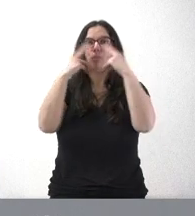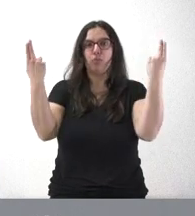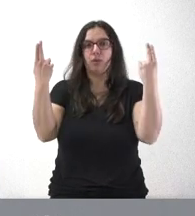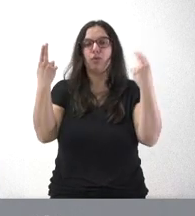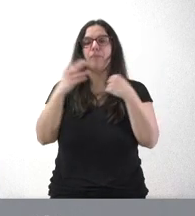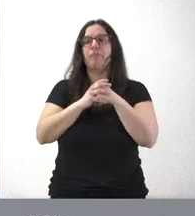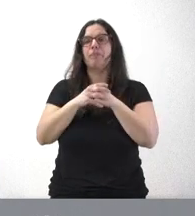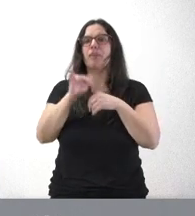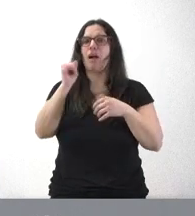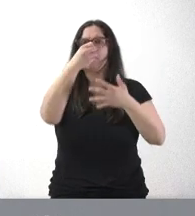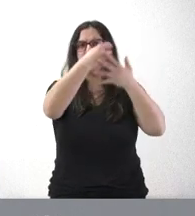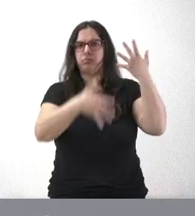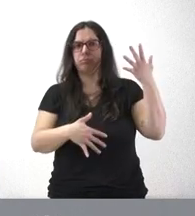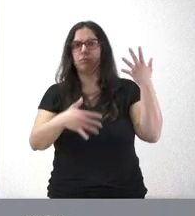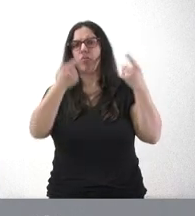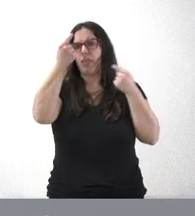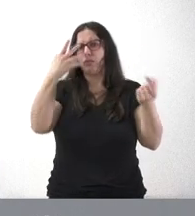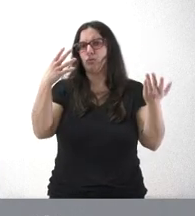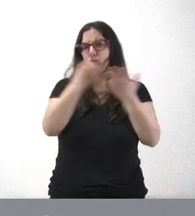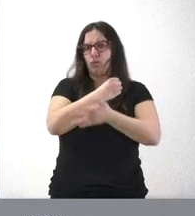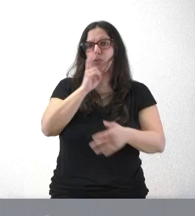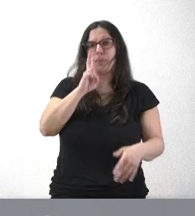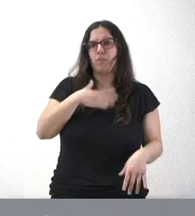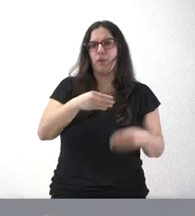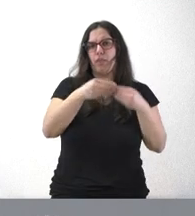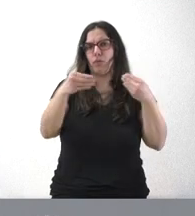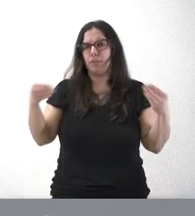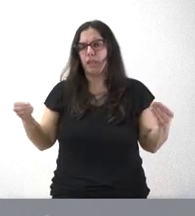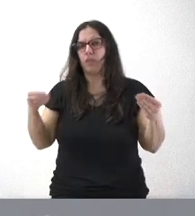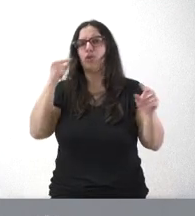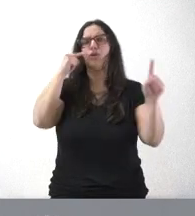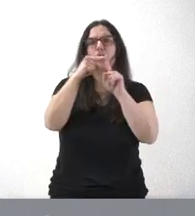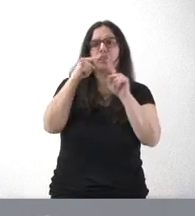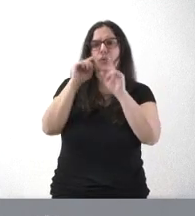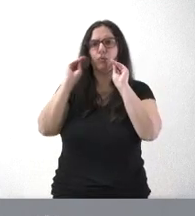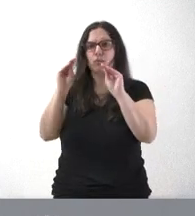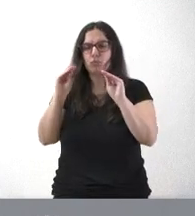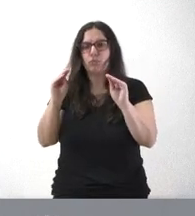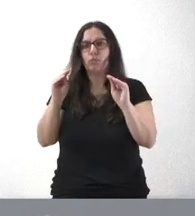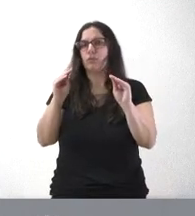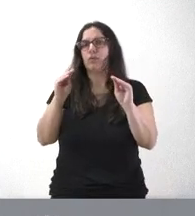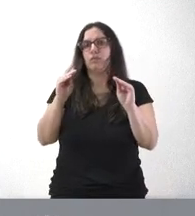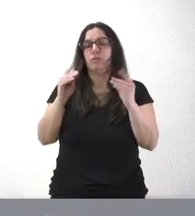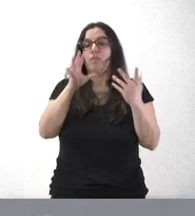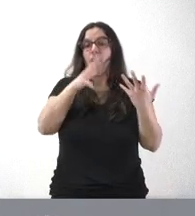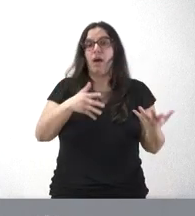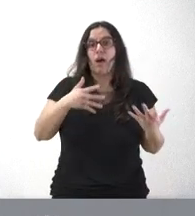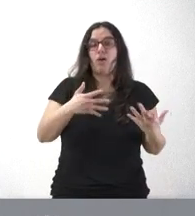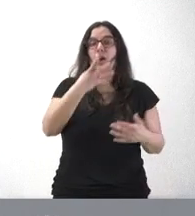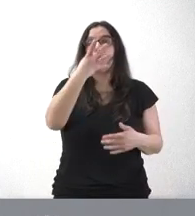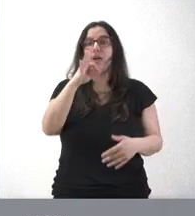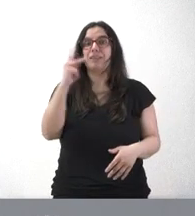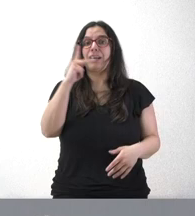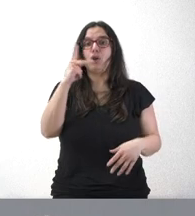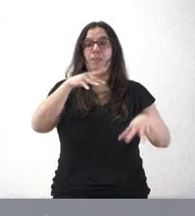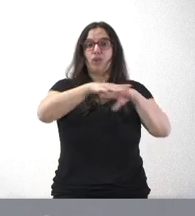ratos también de lo que supone los objetivos de Somacil, que pasa de los actuales 40 kilómetros de